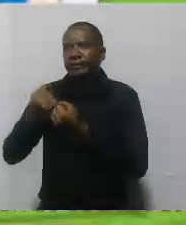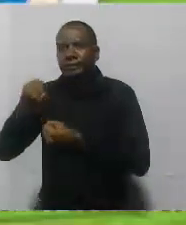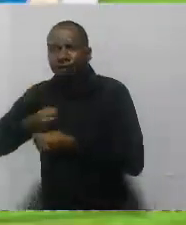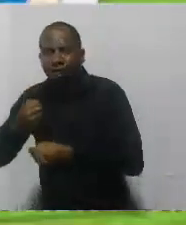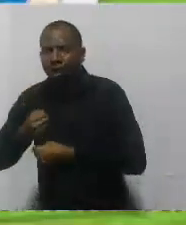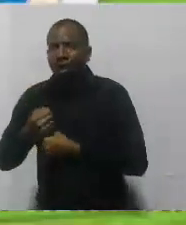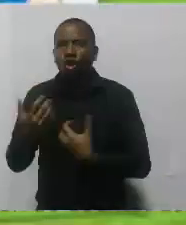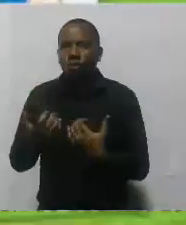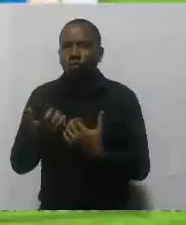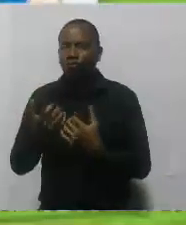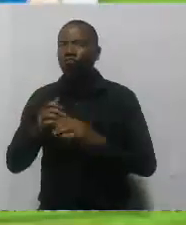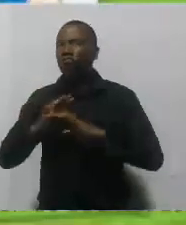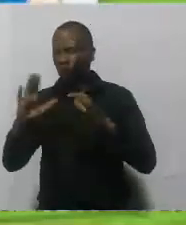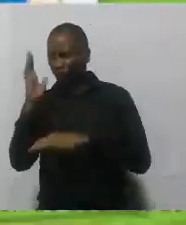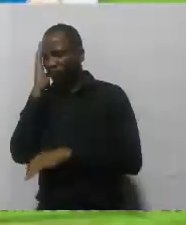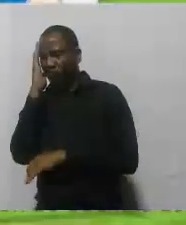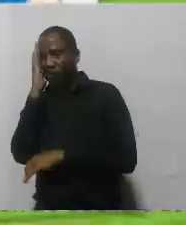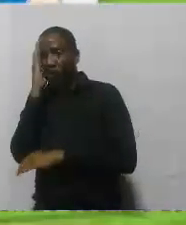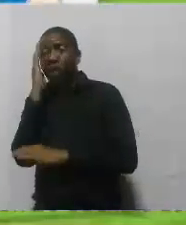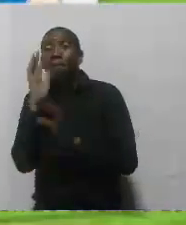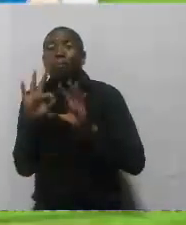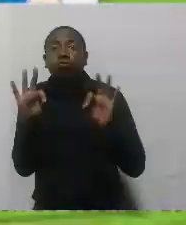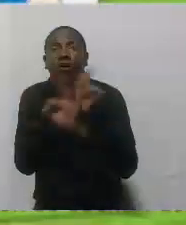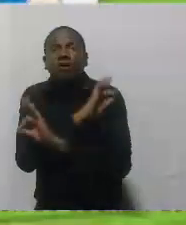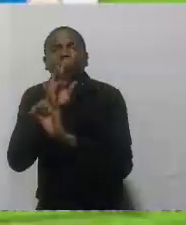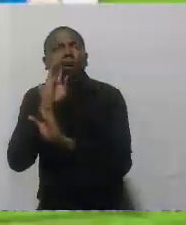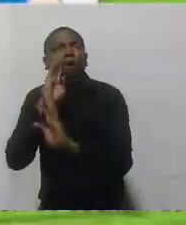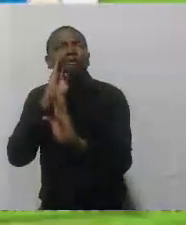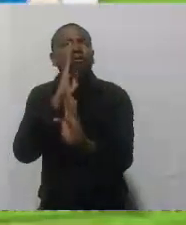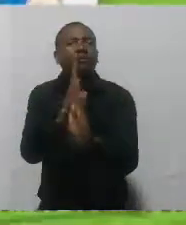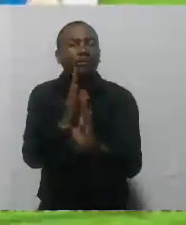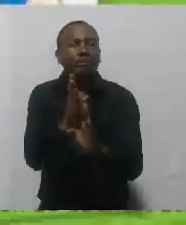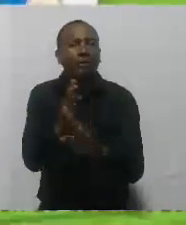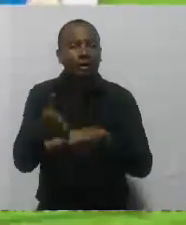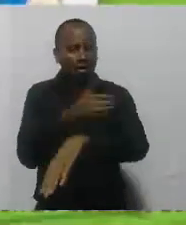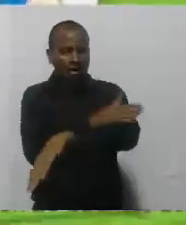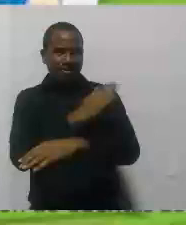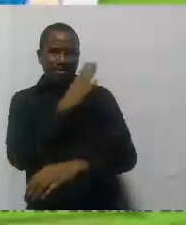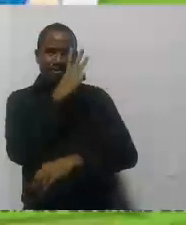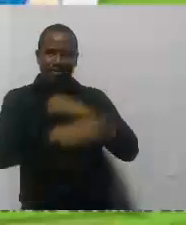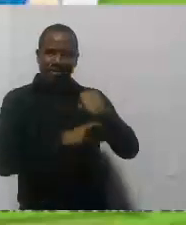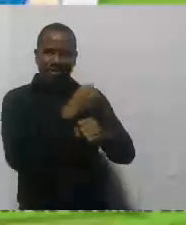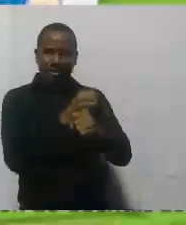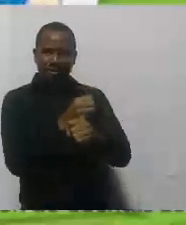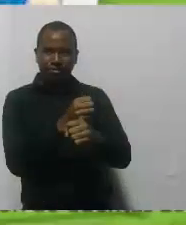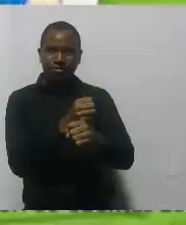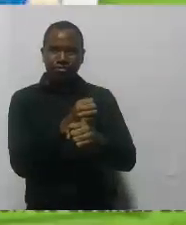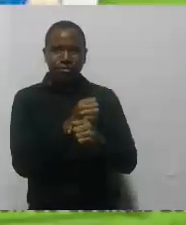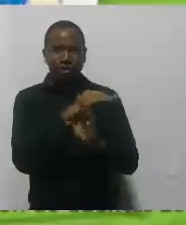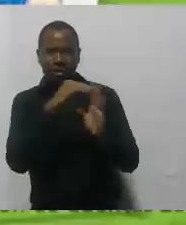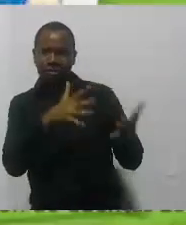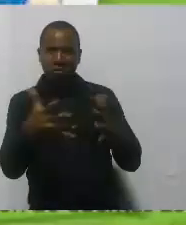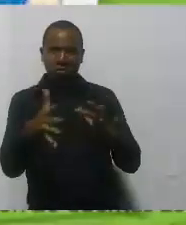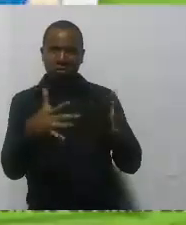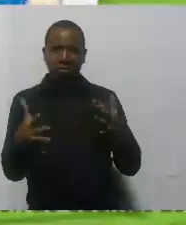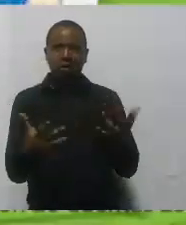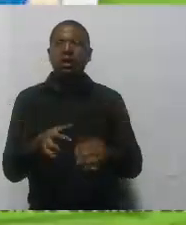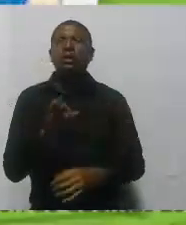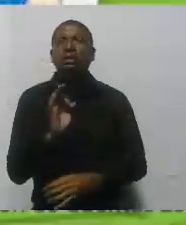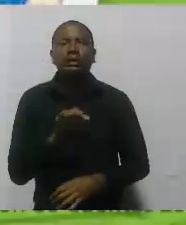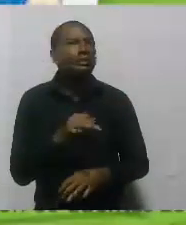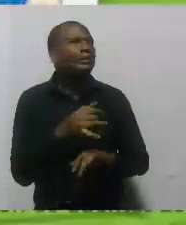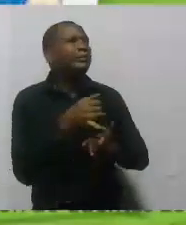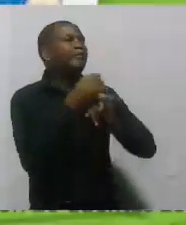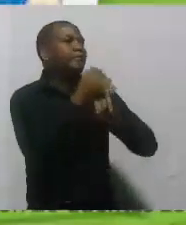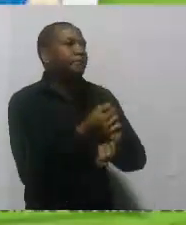las cosas más complejas que hemos tenido en todos estos tres años y medio que llevamos ha sido que siempre hemos tenido que depender de otra